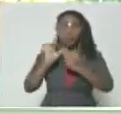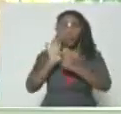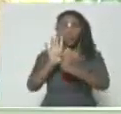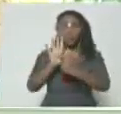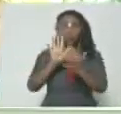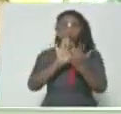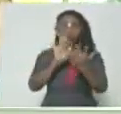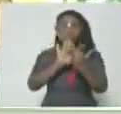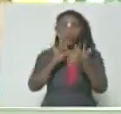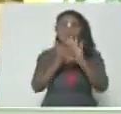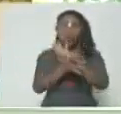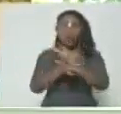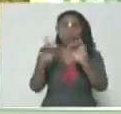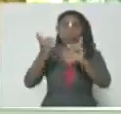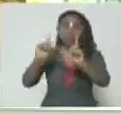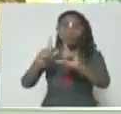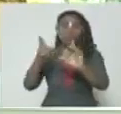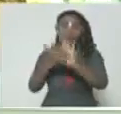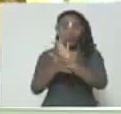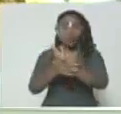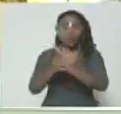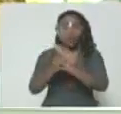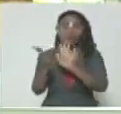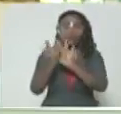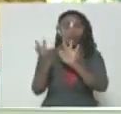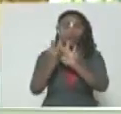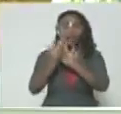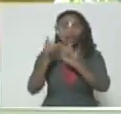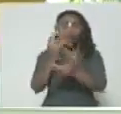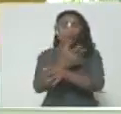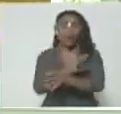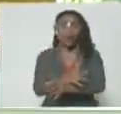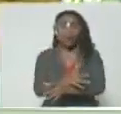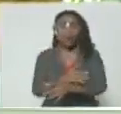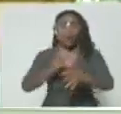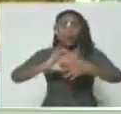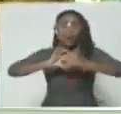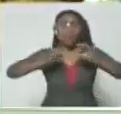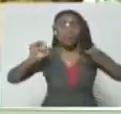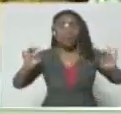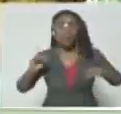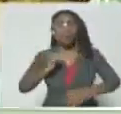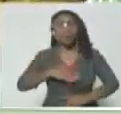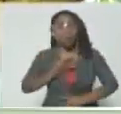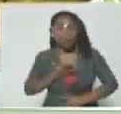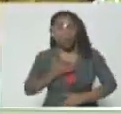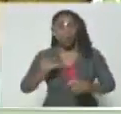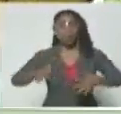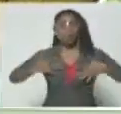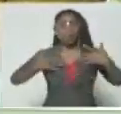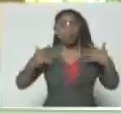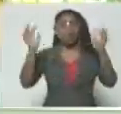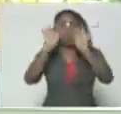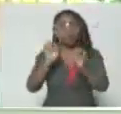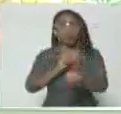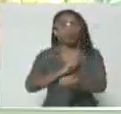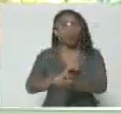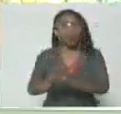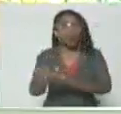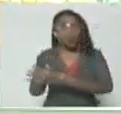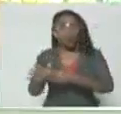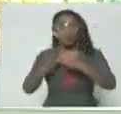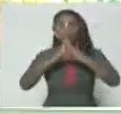de la transmisión de los Juegos Olímpicos y pueda ser disfrutado de manera gratuita